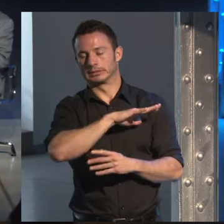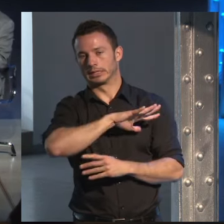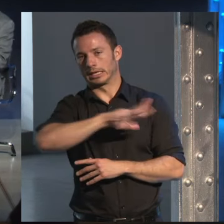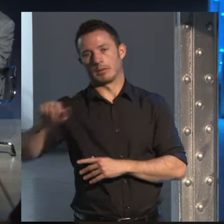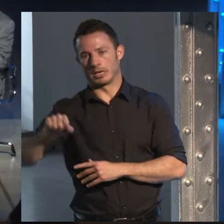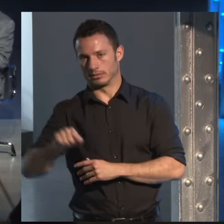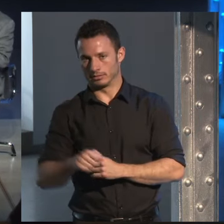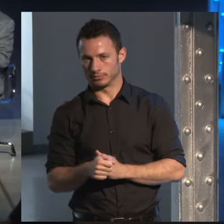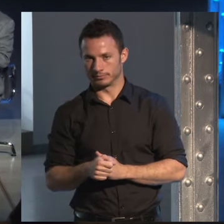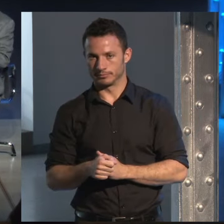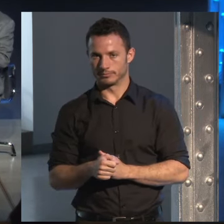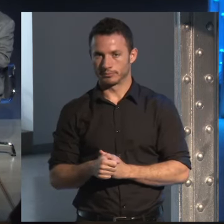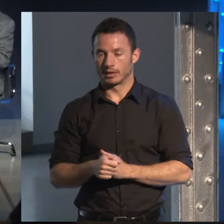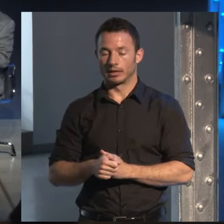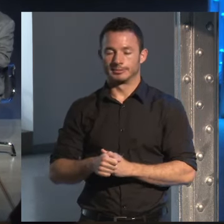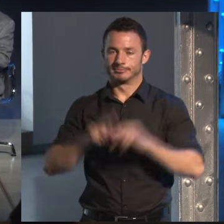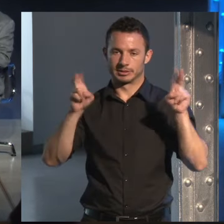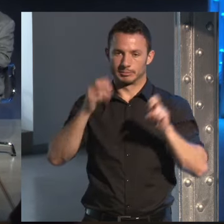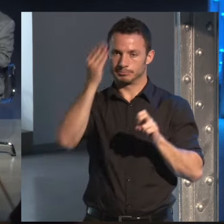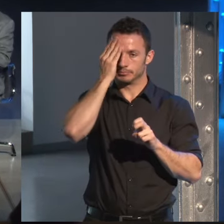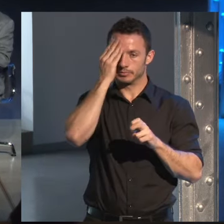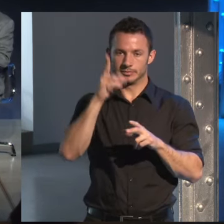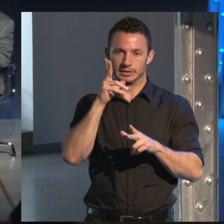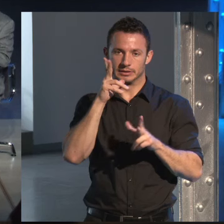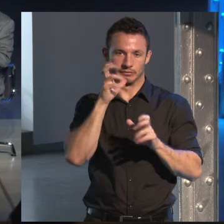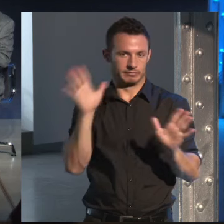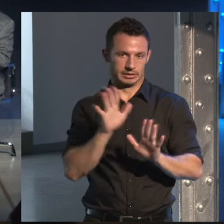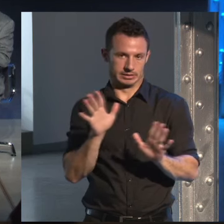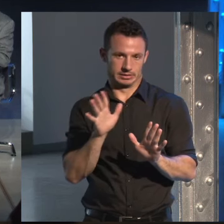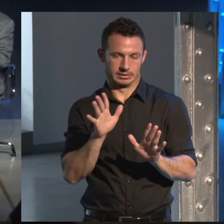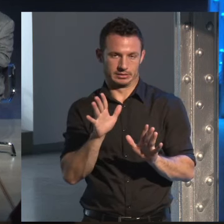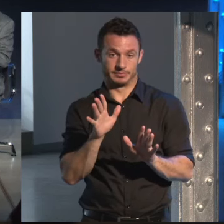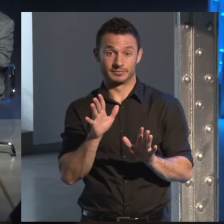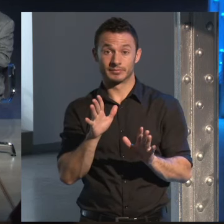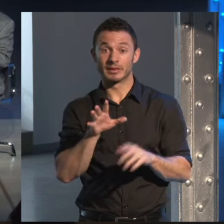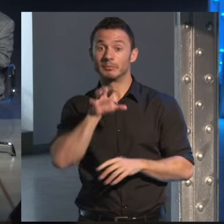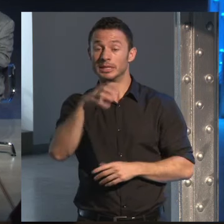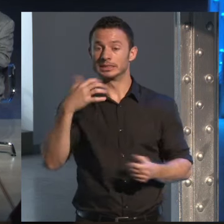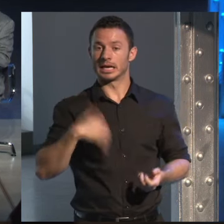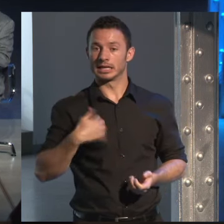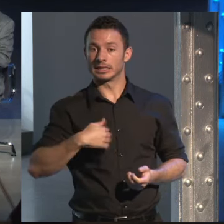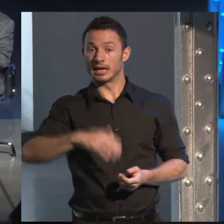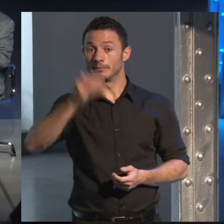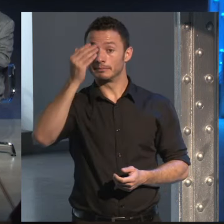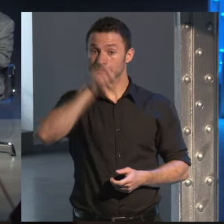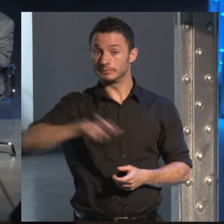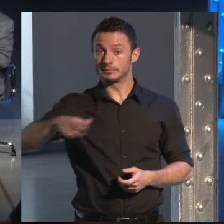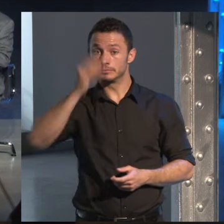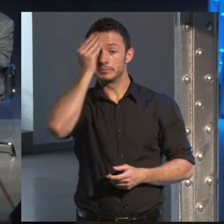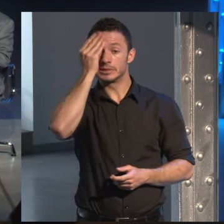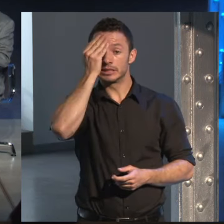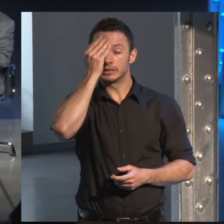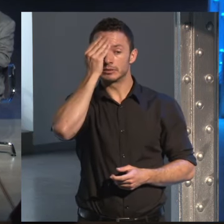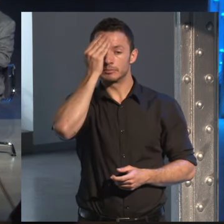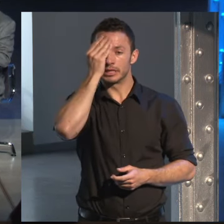lo de la piratería es terrible en Argentina los piratas son piratas